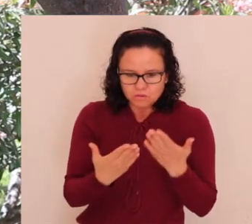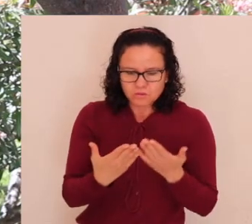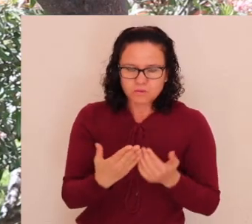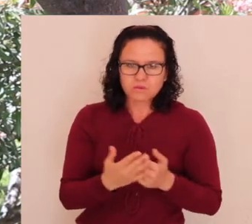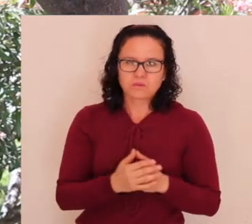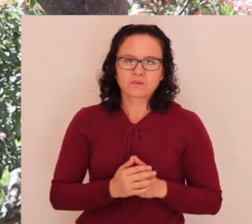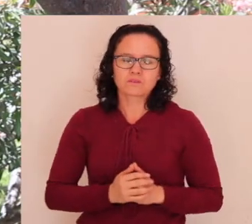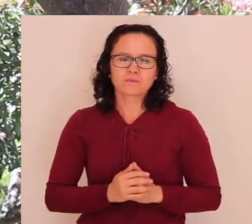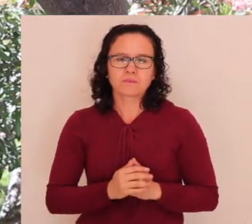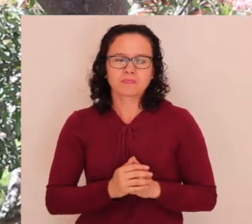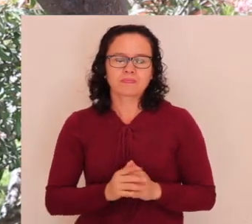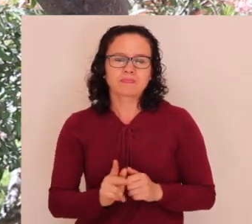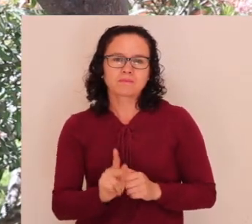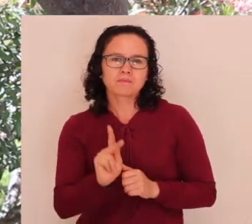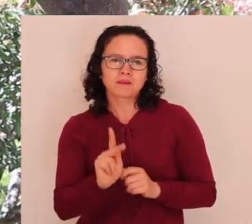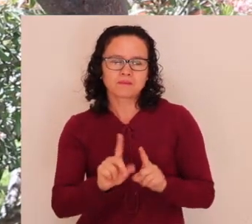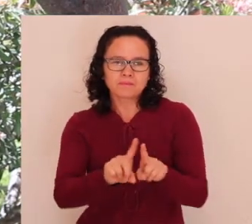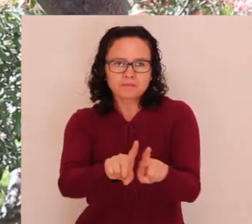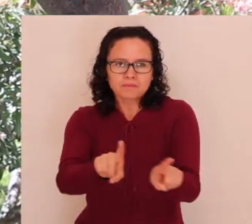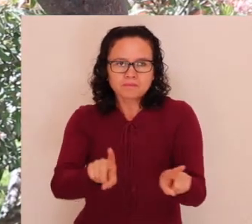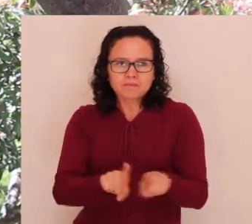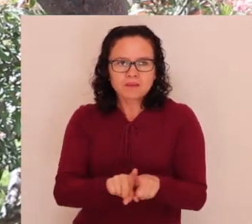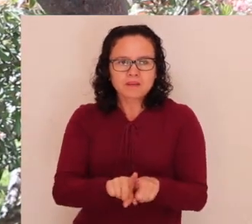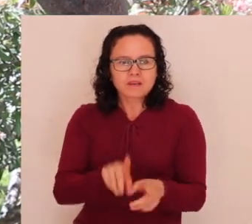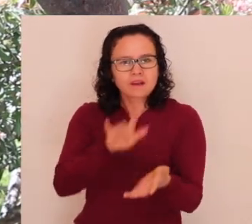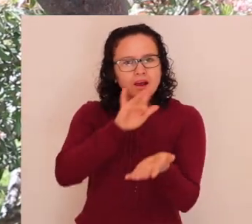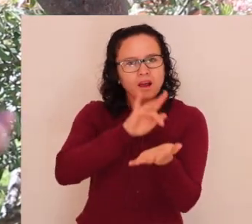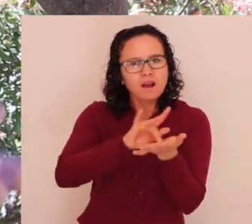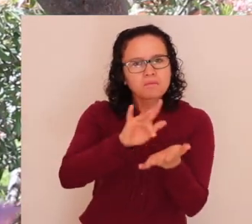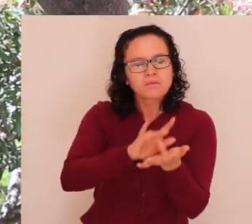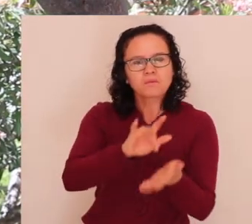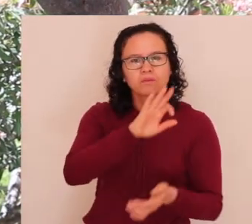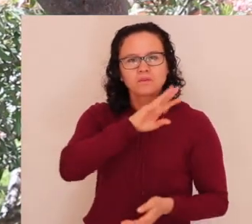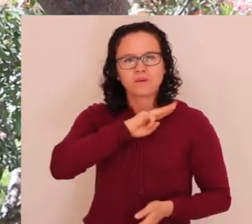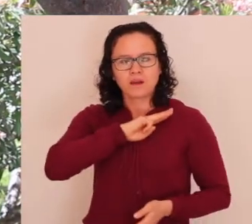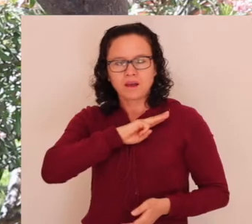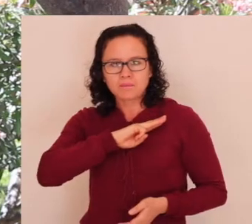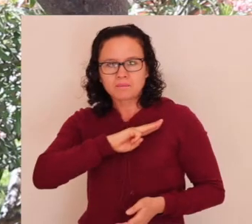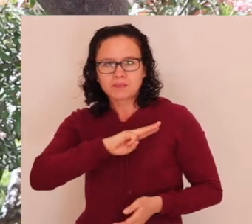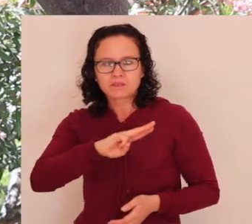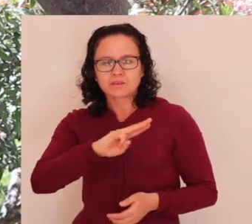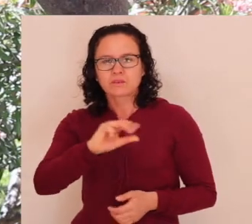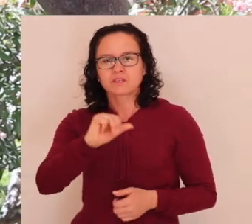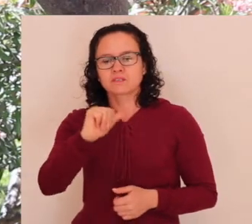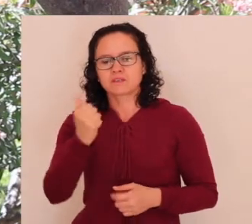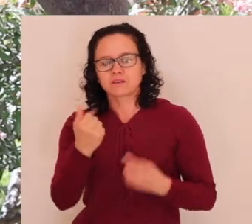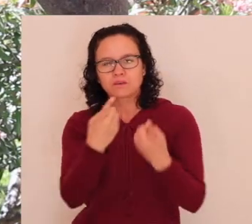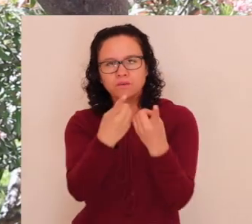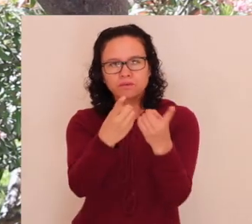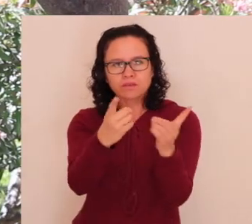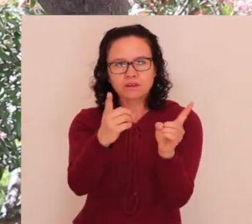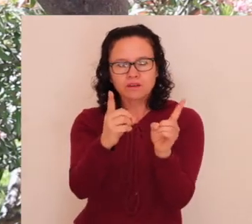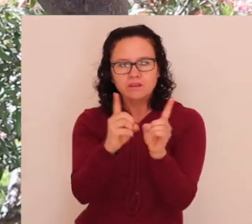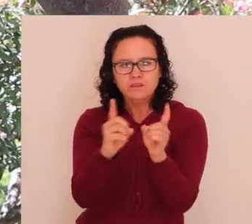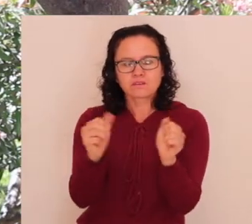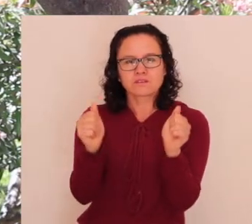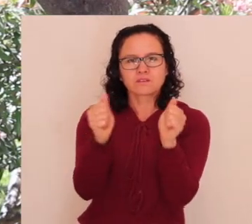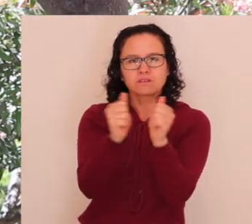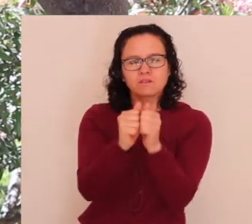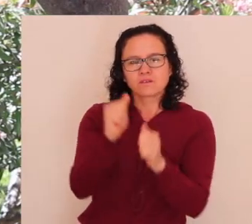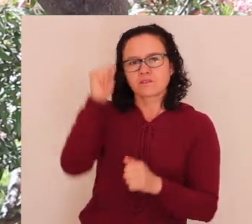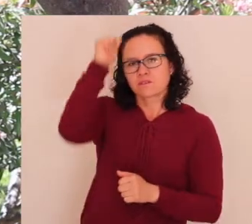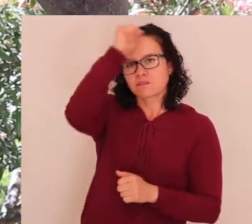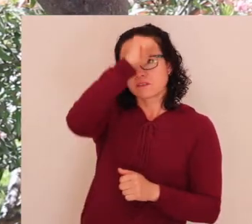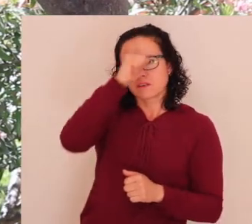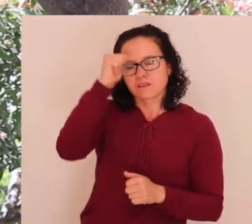etapas ya avanzadas, pero también el apoyo a misiones que estamos haciendo en otras diócesis con